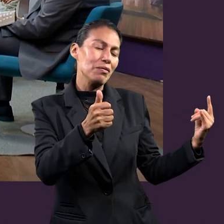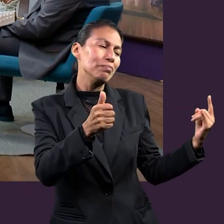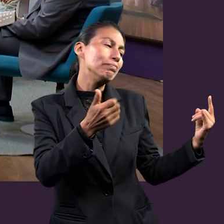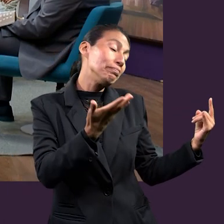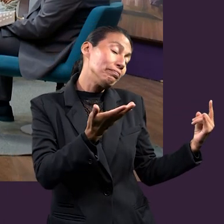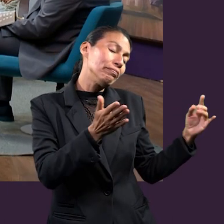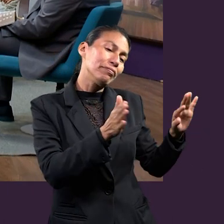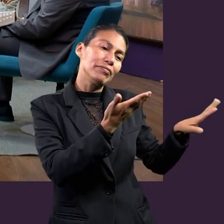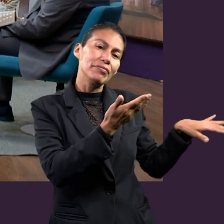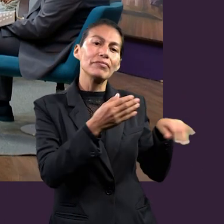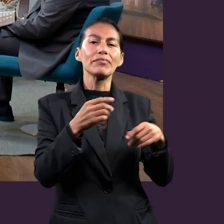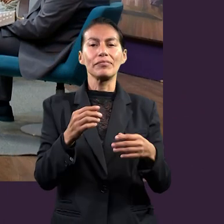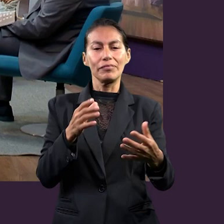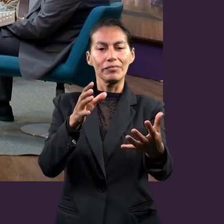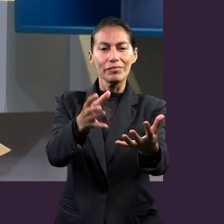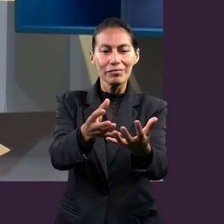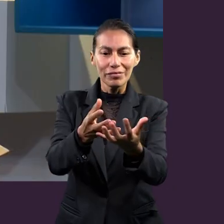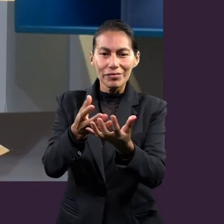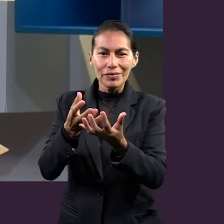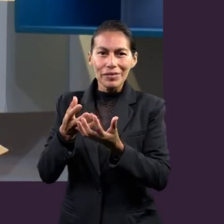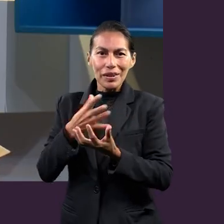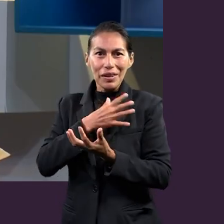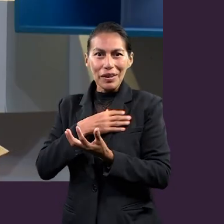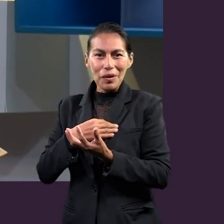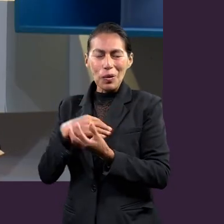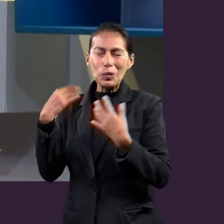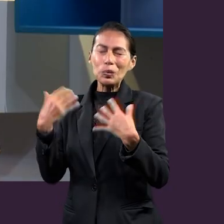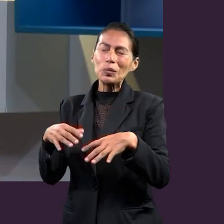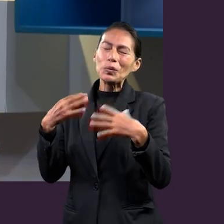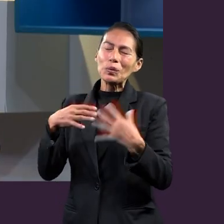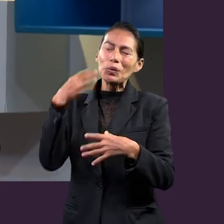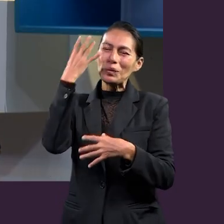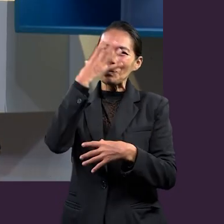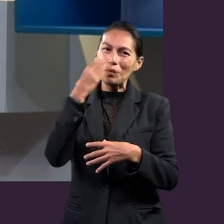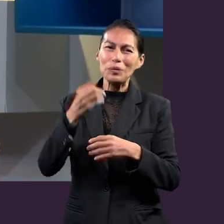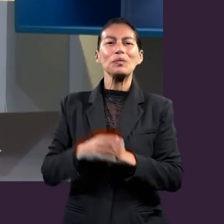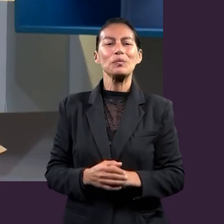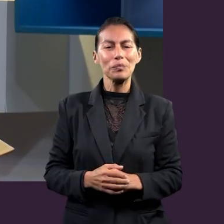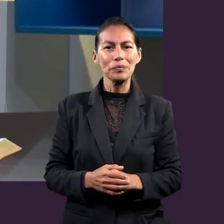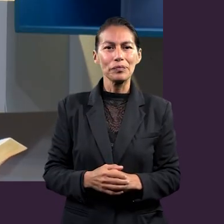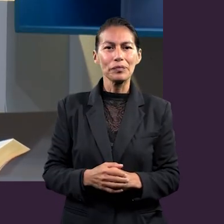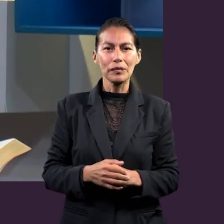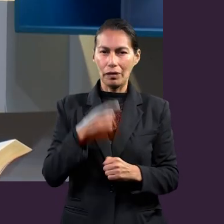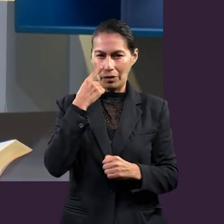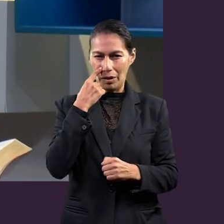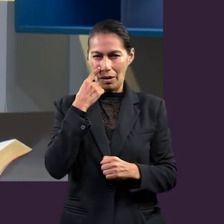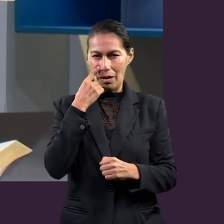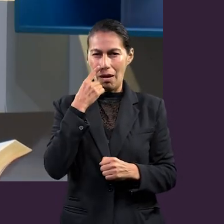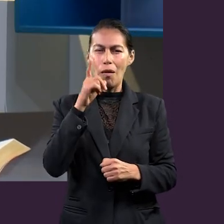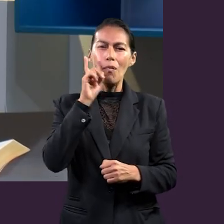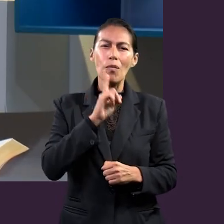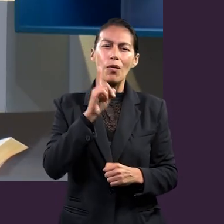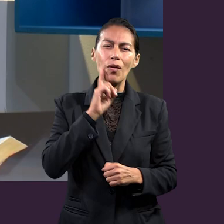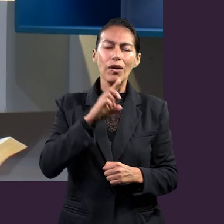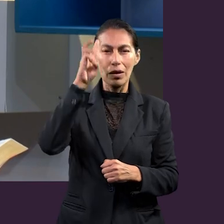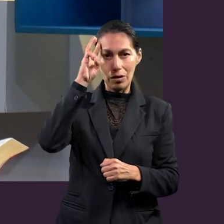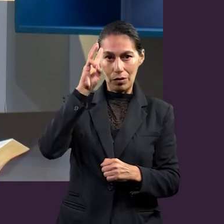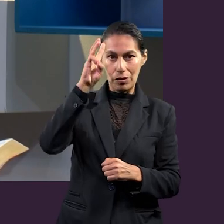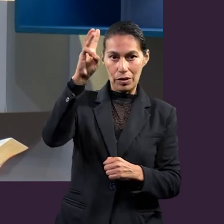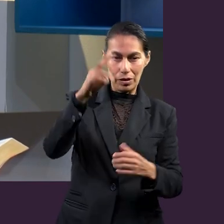hasta donde me cuenta no viene la lección, pero tomando como base una frase del escritor